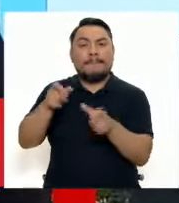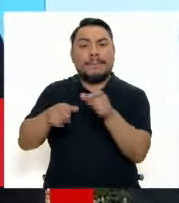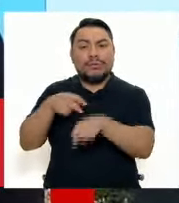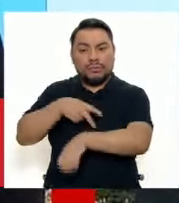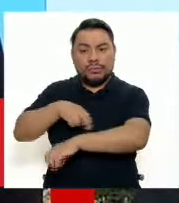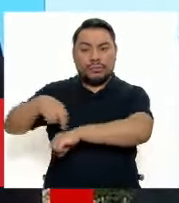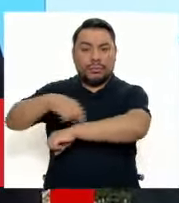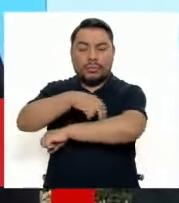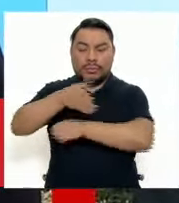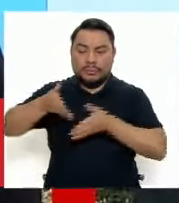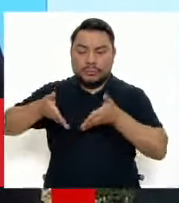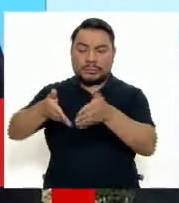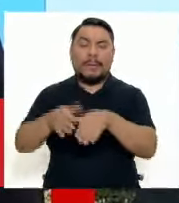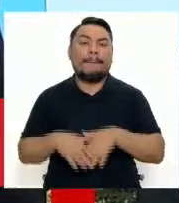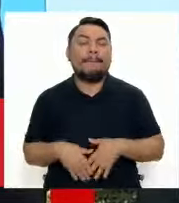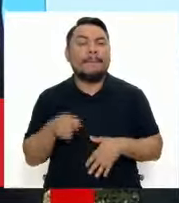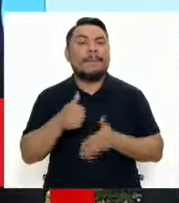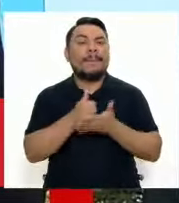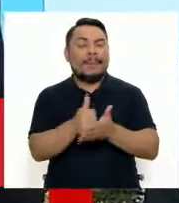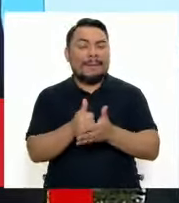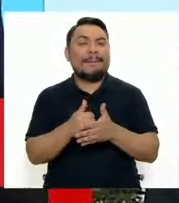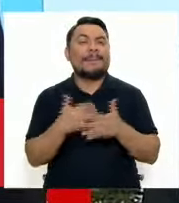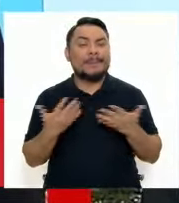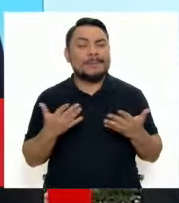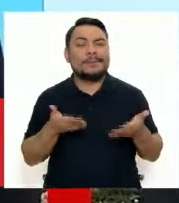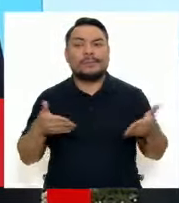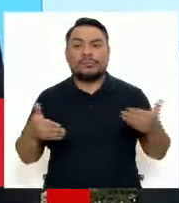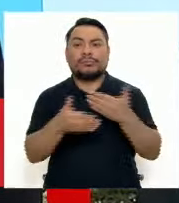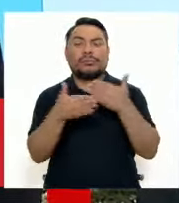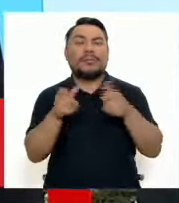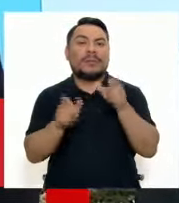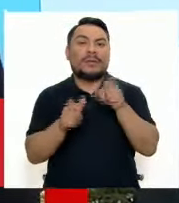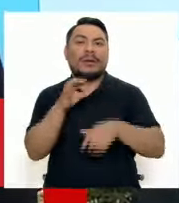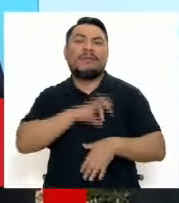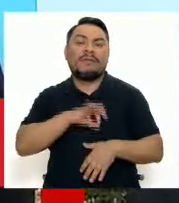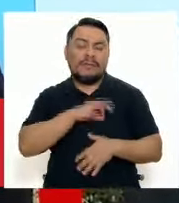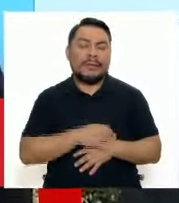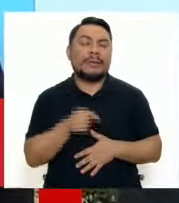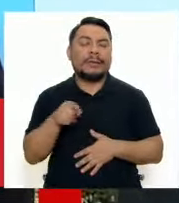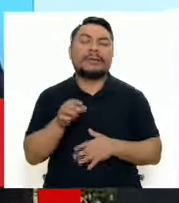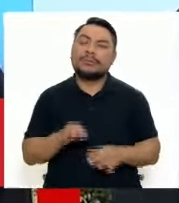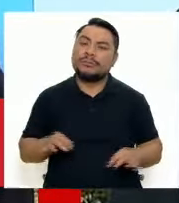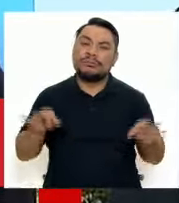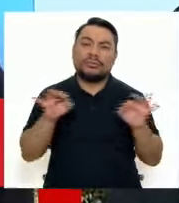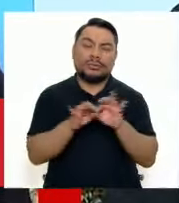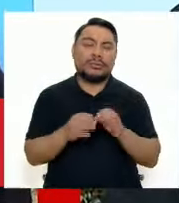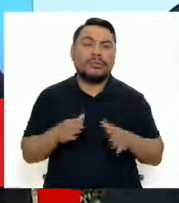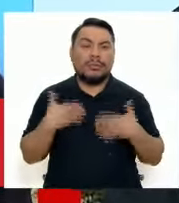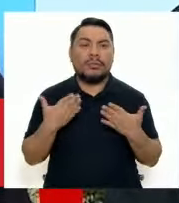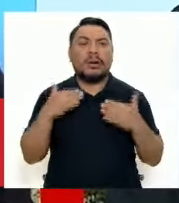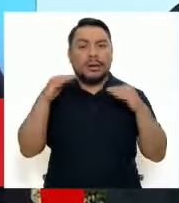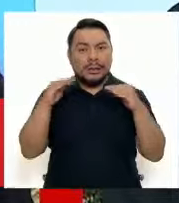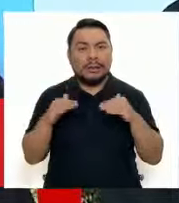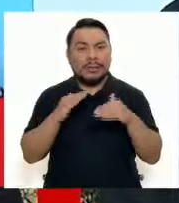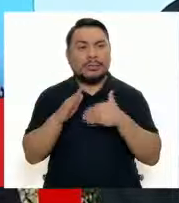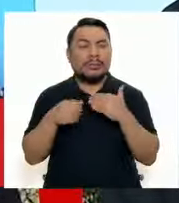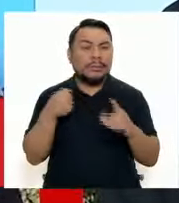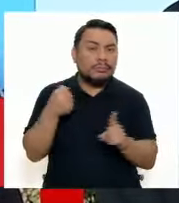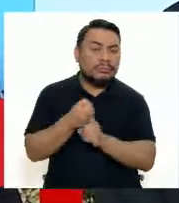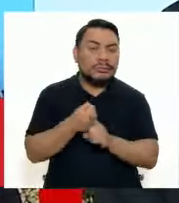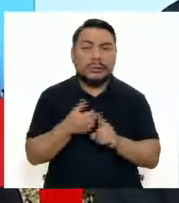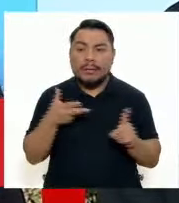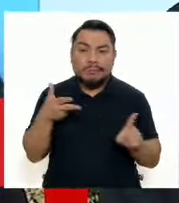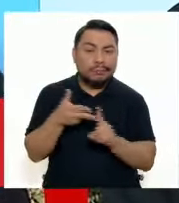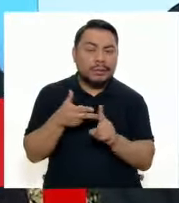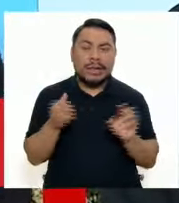a la gestión, no solo del tráfico, sino particularmente de las personas, que es un tema que nos importa mucho para poder reducir todos los accidentes que